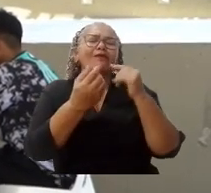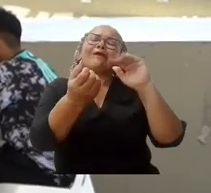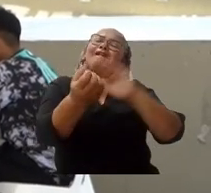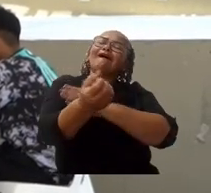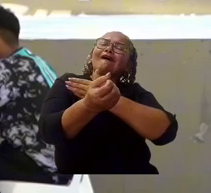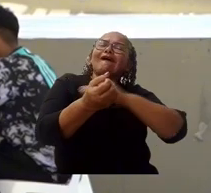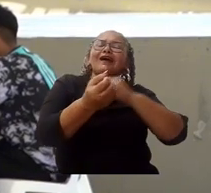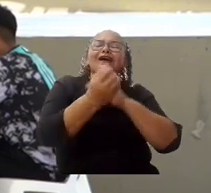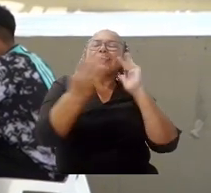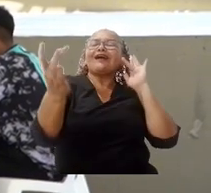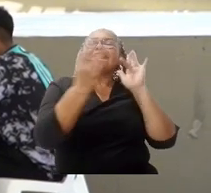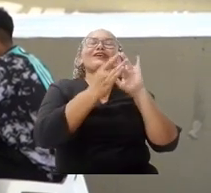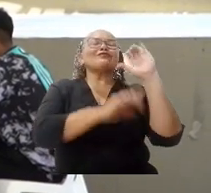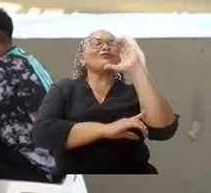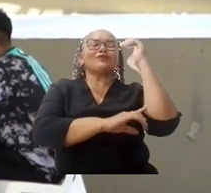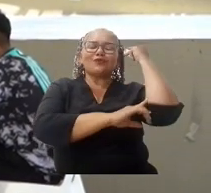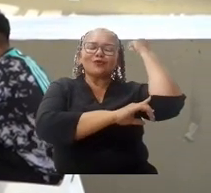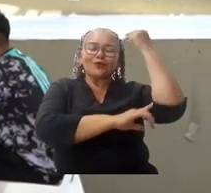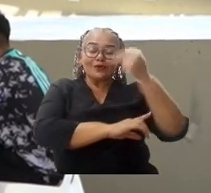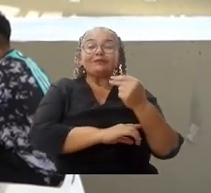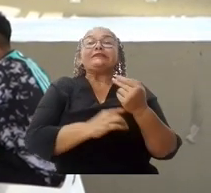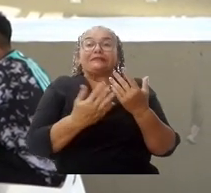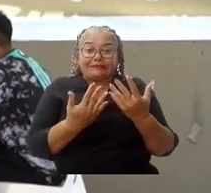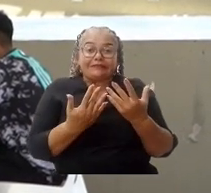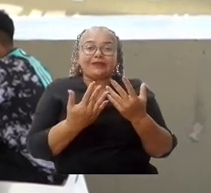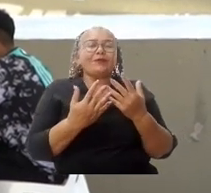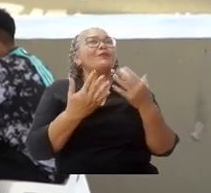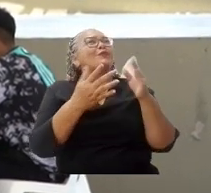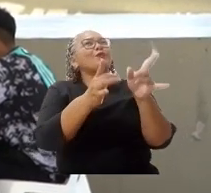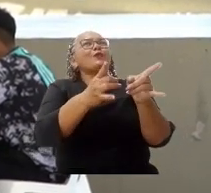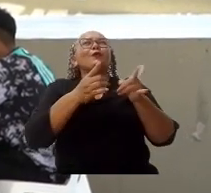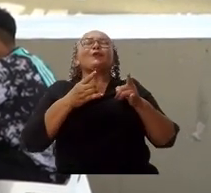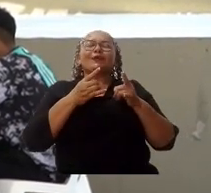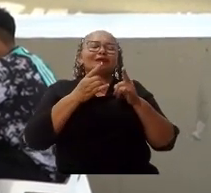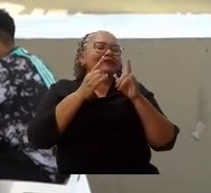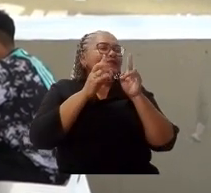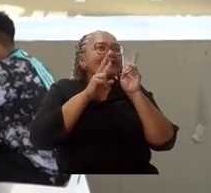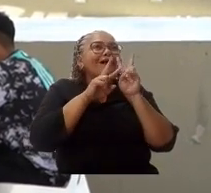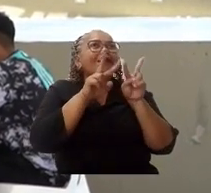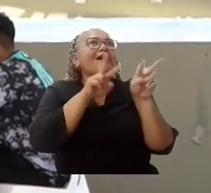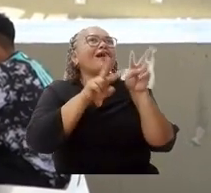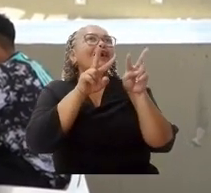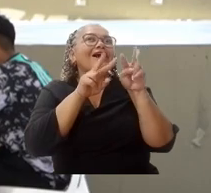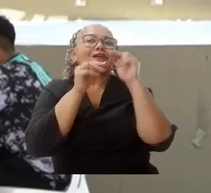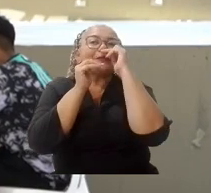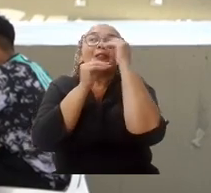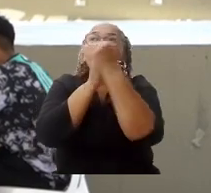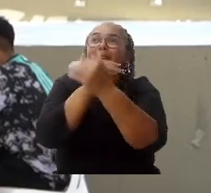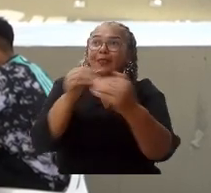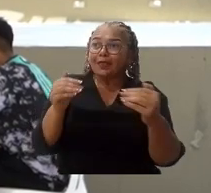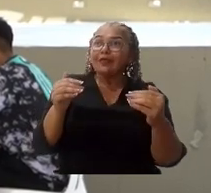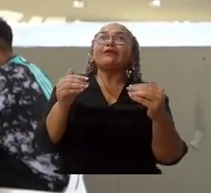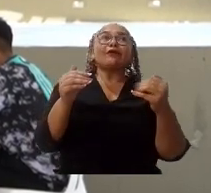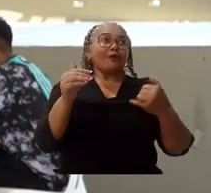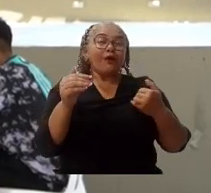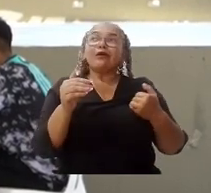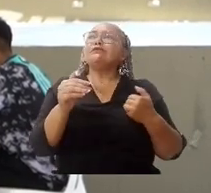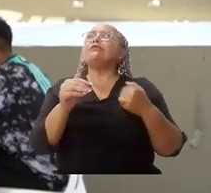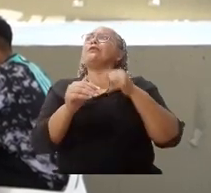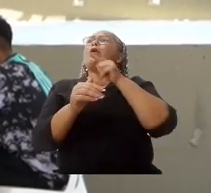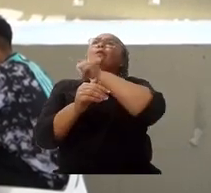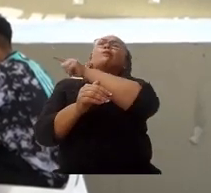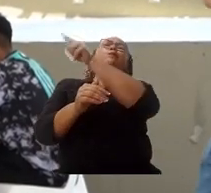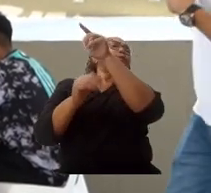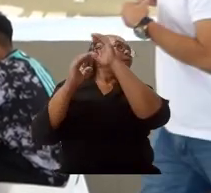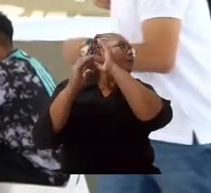colombiana y por supuesto muchas, pero muchas, muchas aventuras a través de un viaje maravilloso de la literatura infantil y